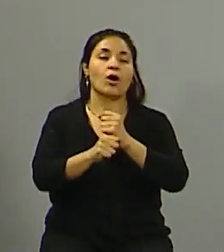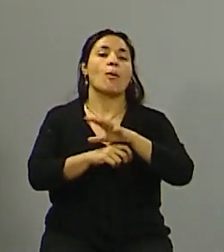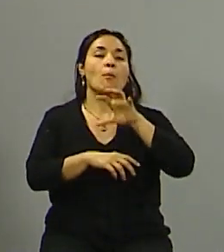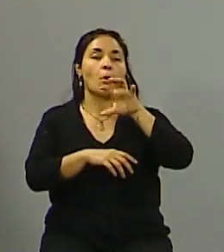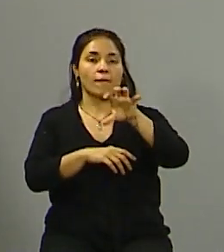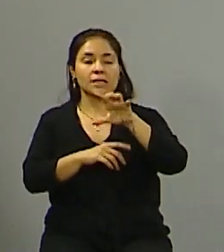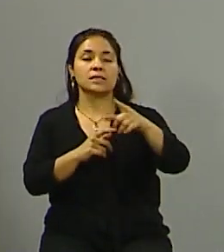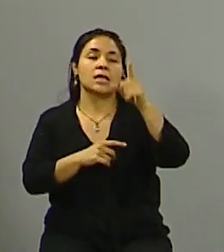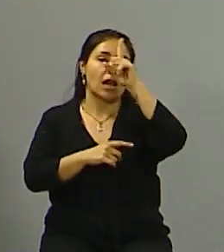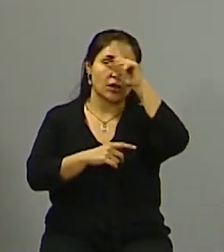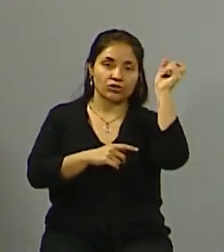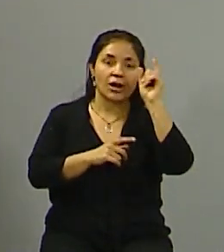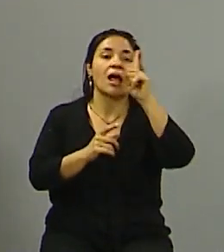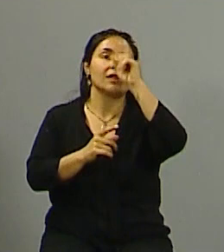Sí,